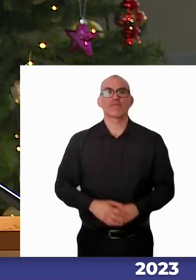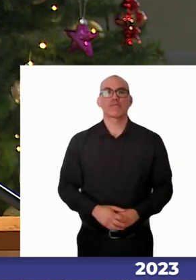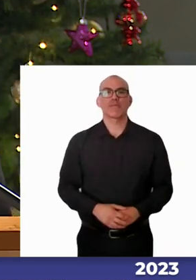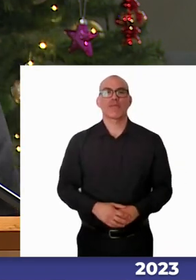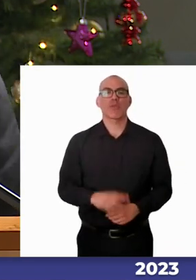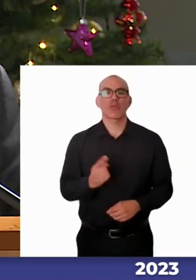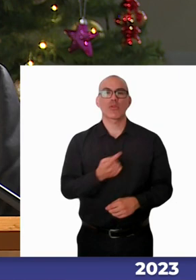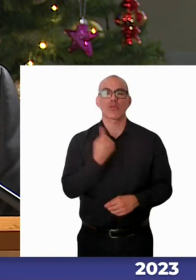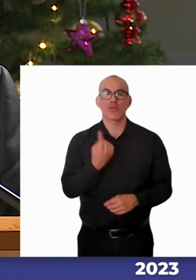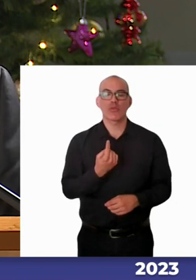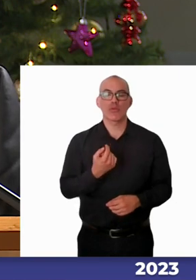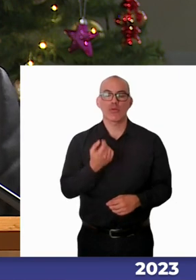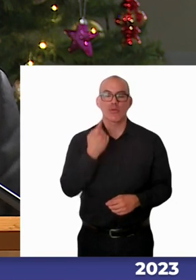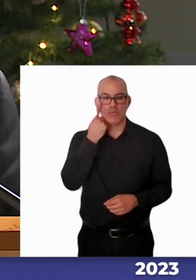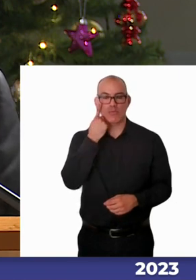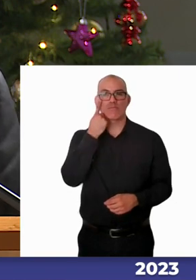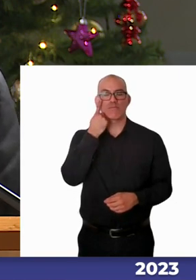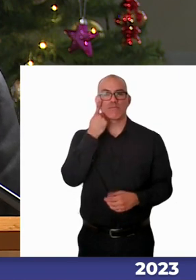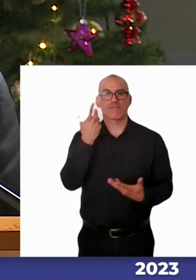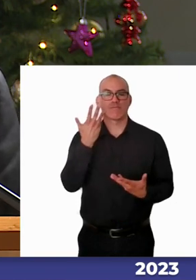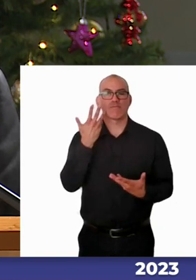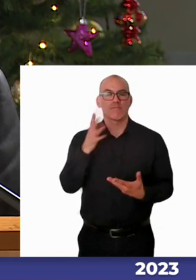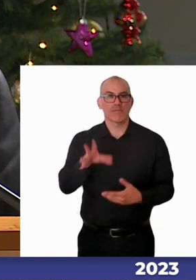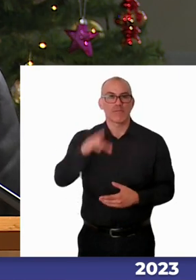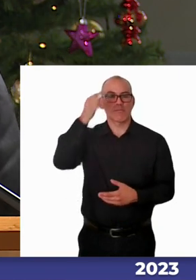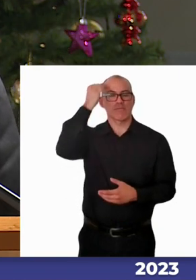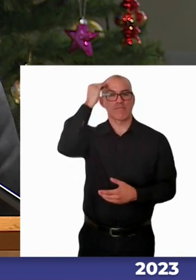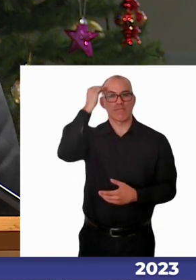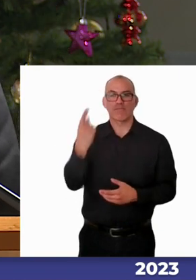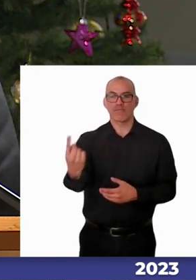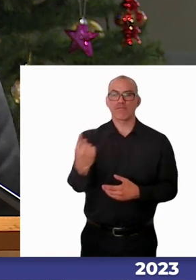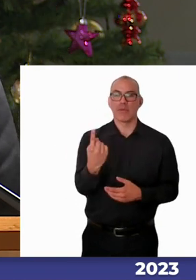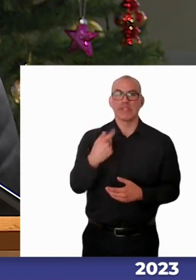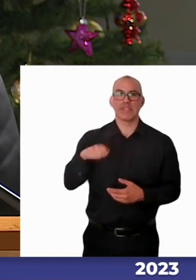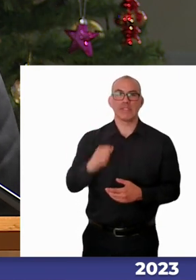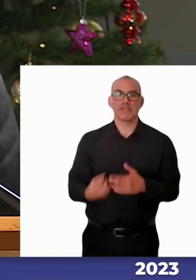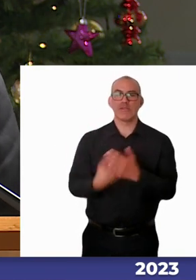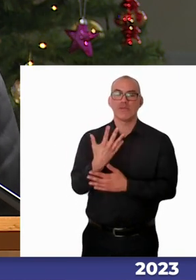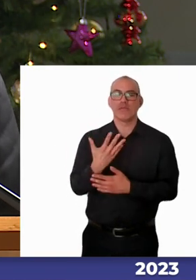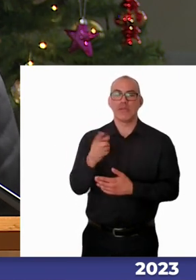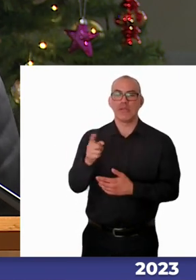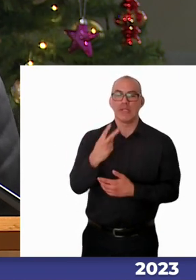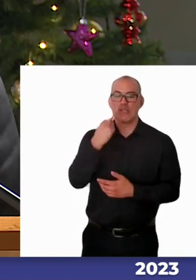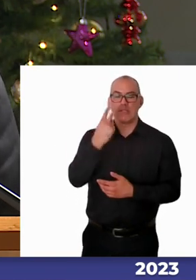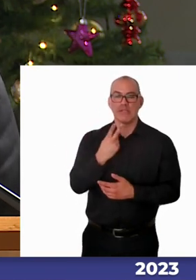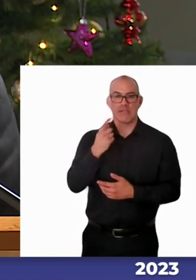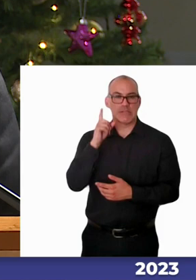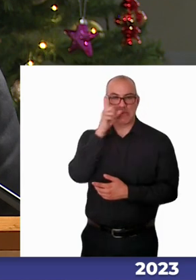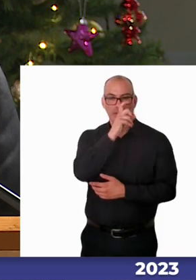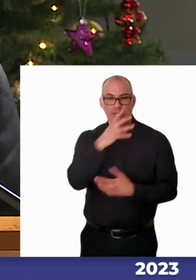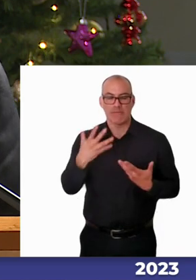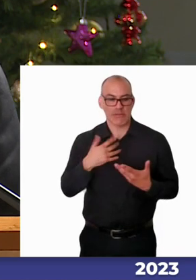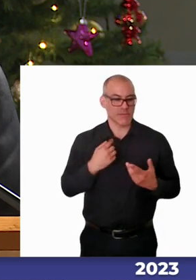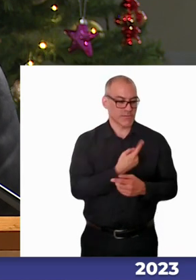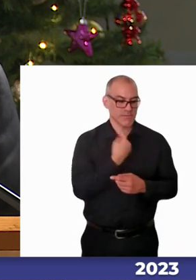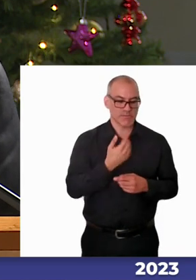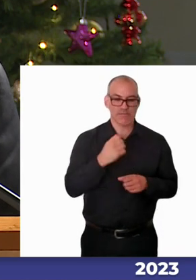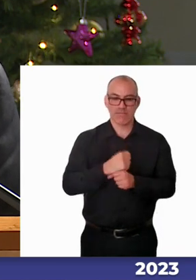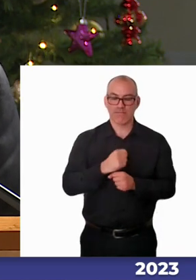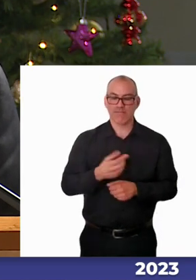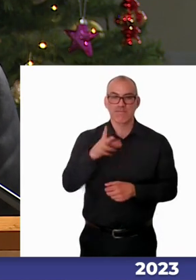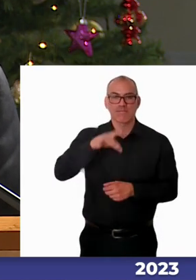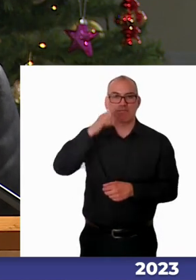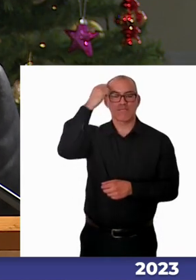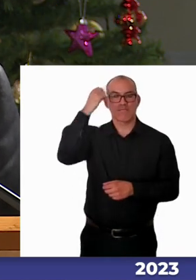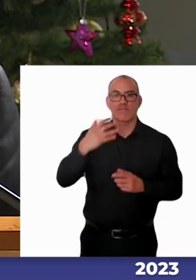esta Cámara Legislativa nos ha permitido constatar la importancia de aplicar el enfoque de inclusión en todo el quehacer del Senado. Es